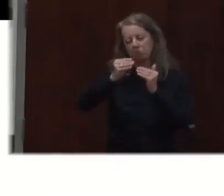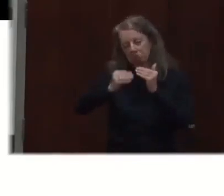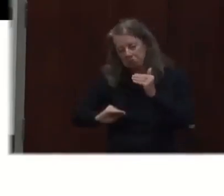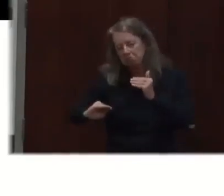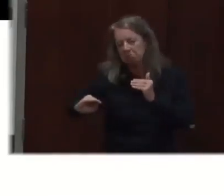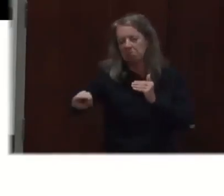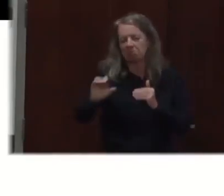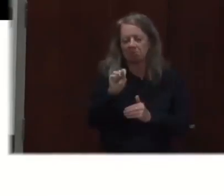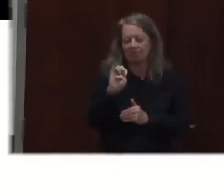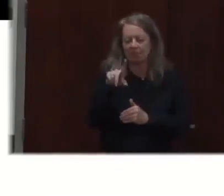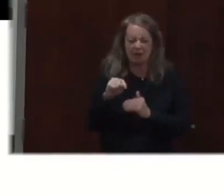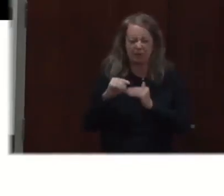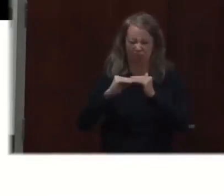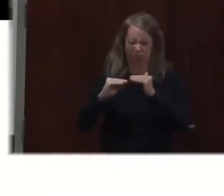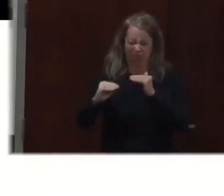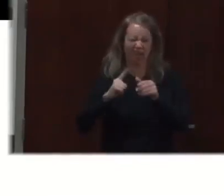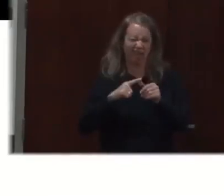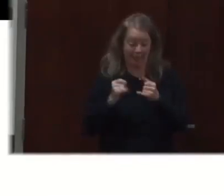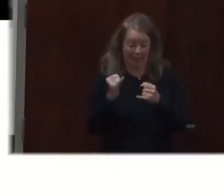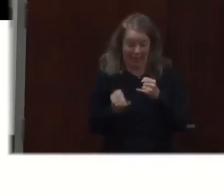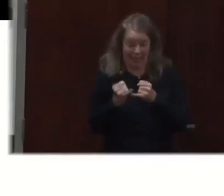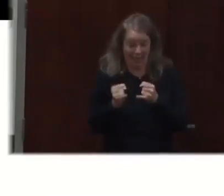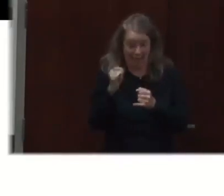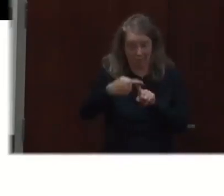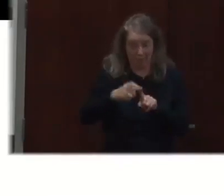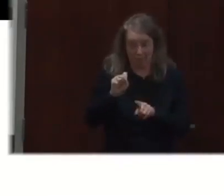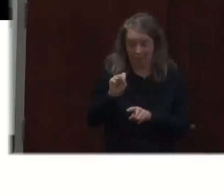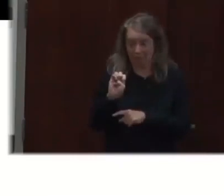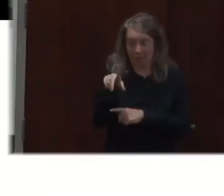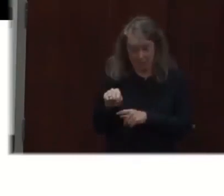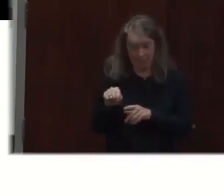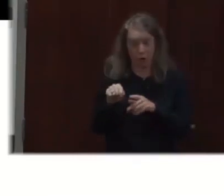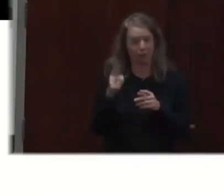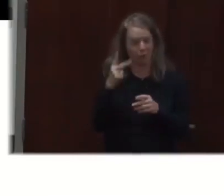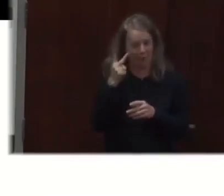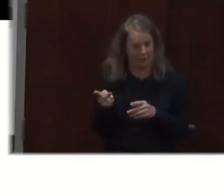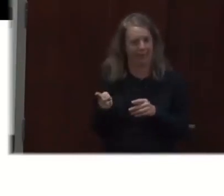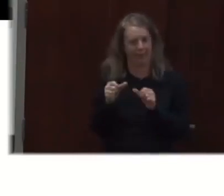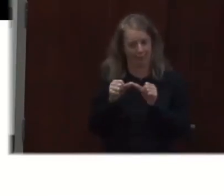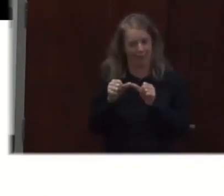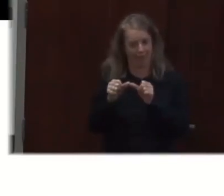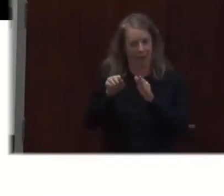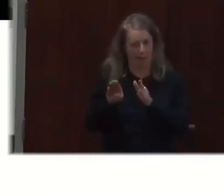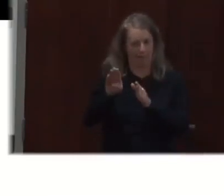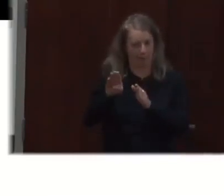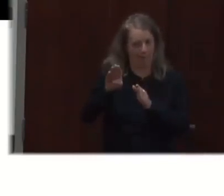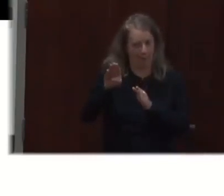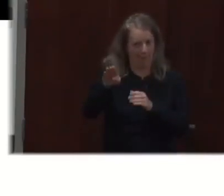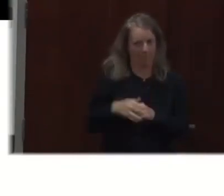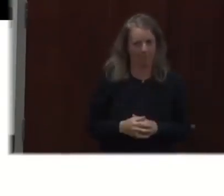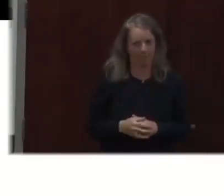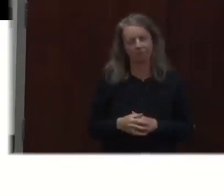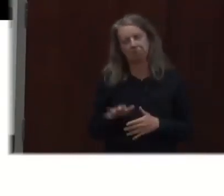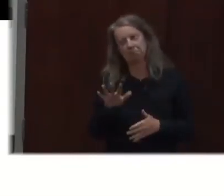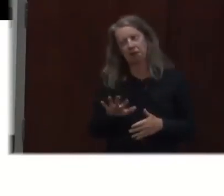30-33% más de casos al día. Y quería mencionar que en nuestro equipo, a